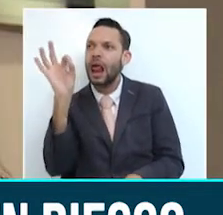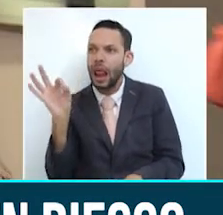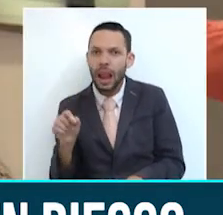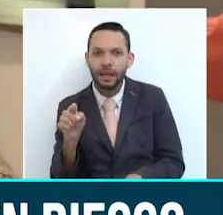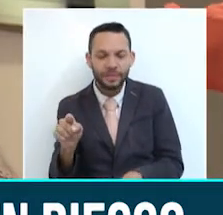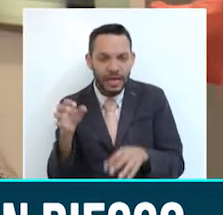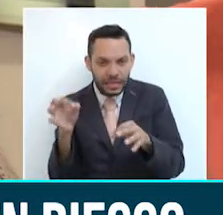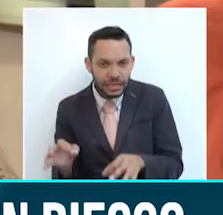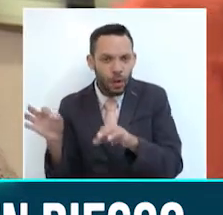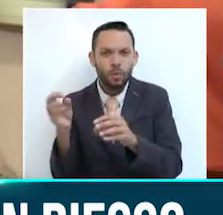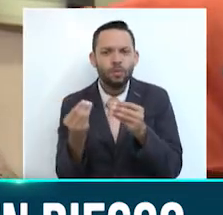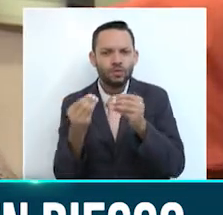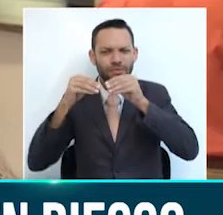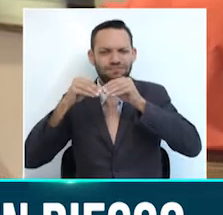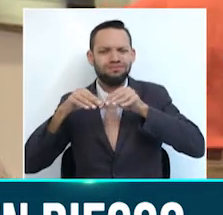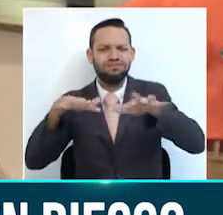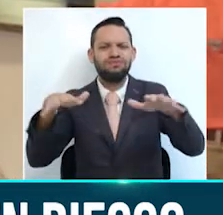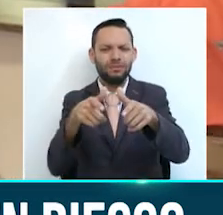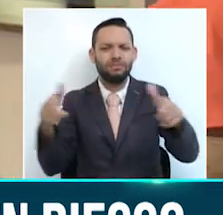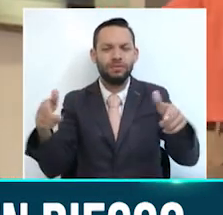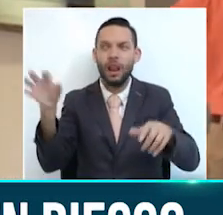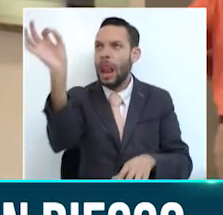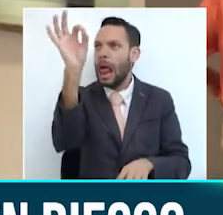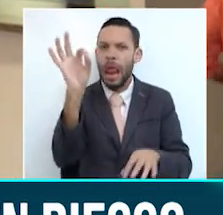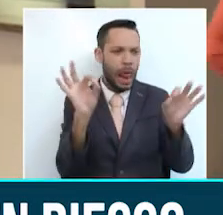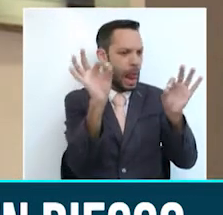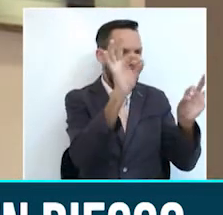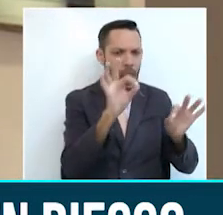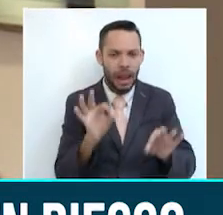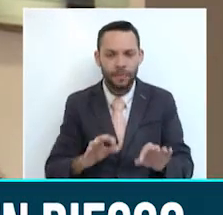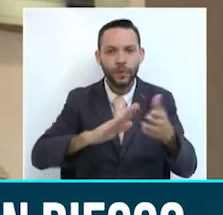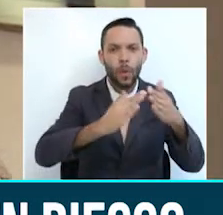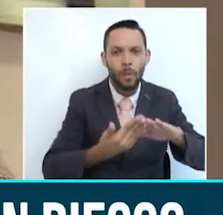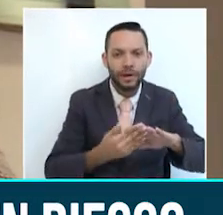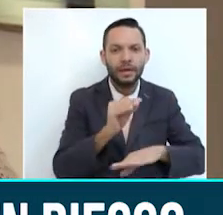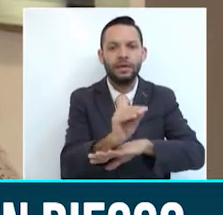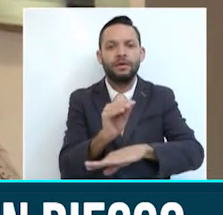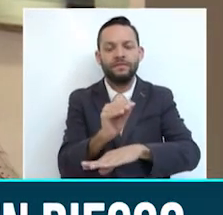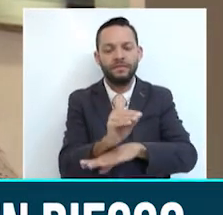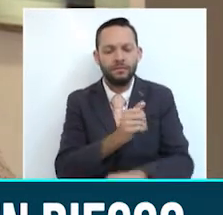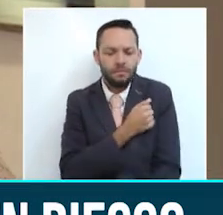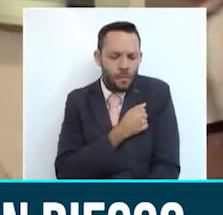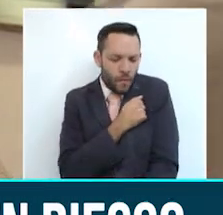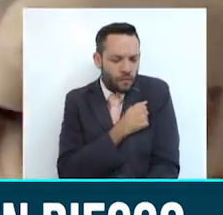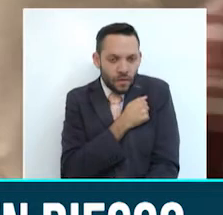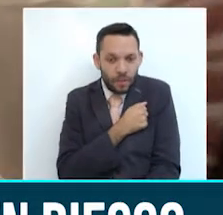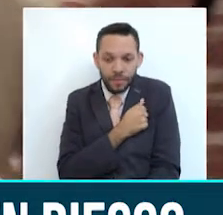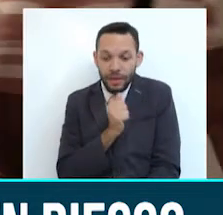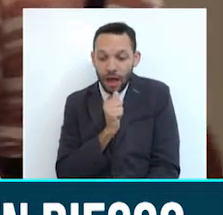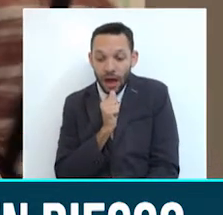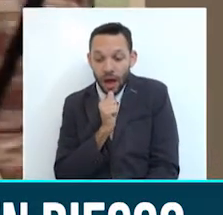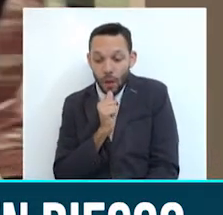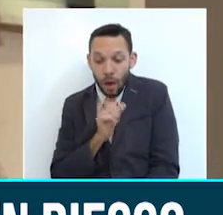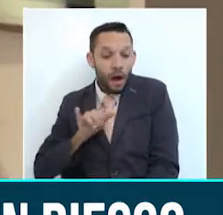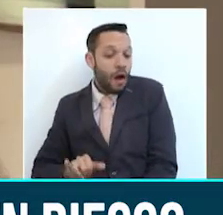y por ejemplo, las poblaciones les tenemos que hacer la invitación para que por favor no recojan agua en